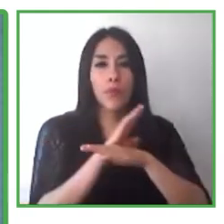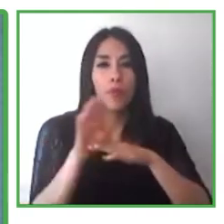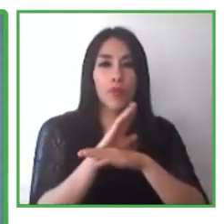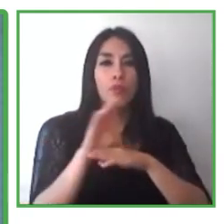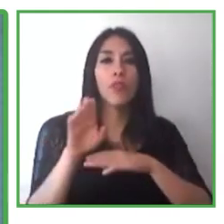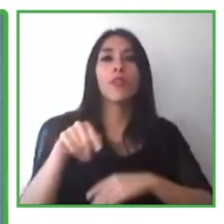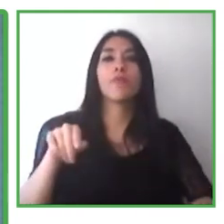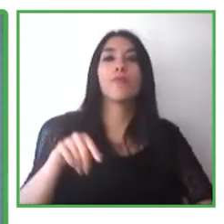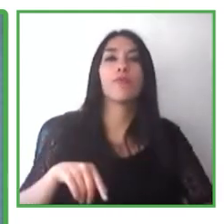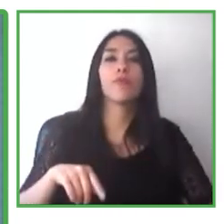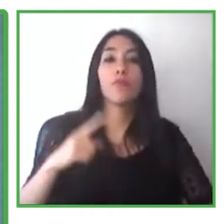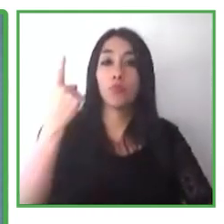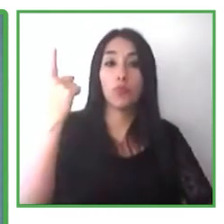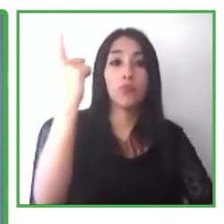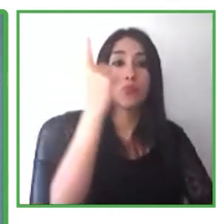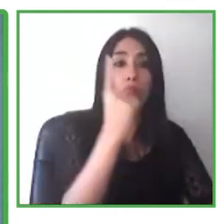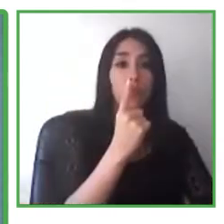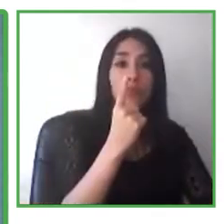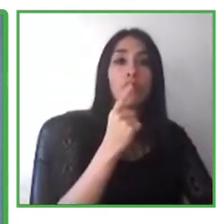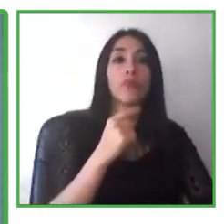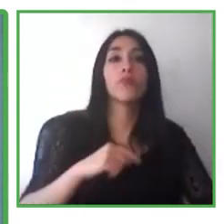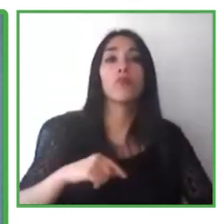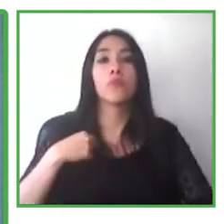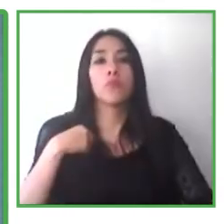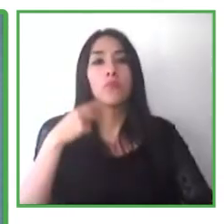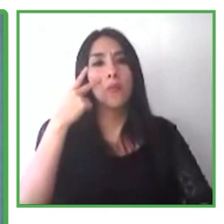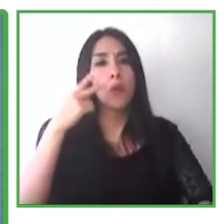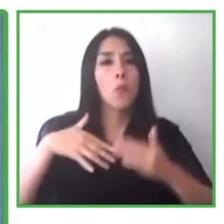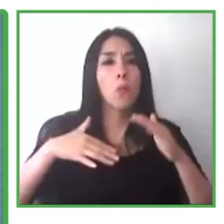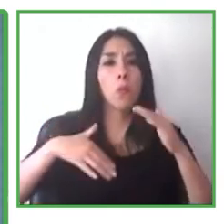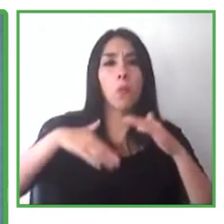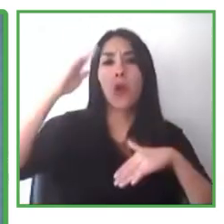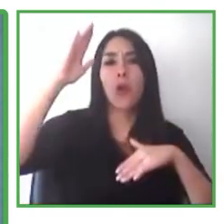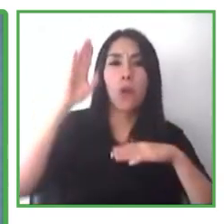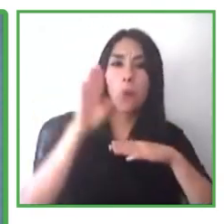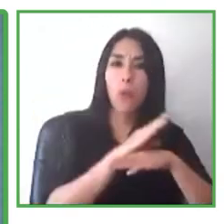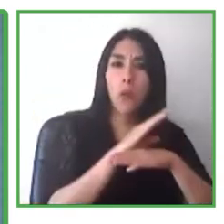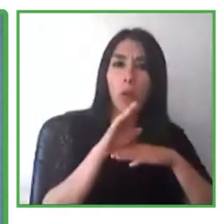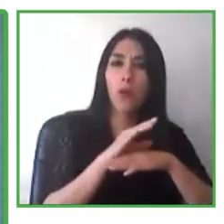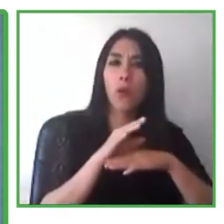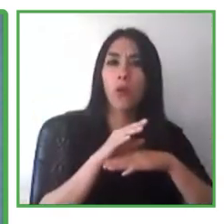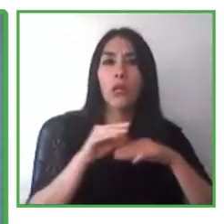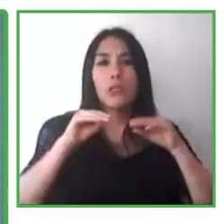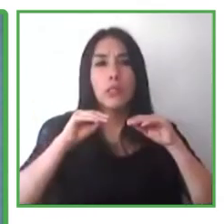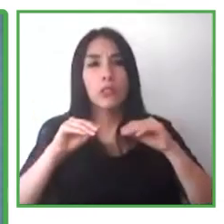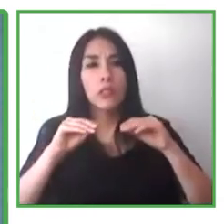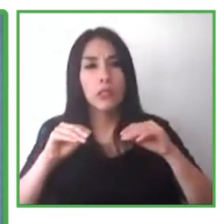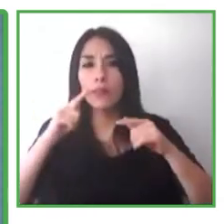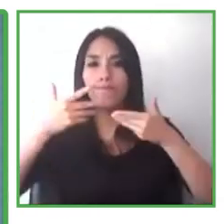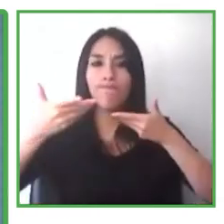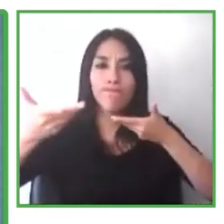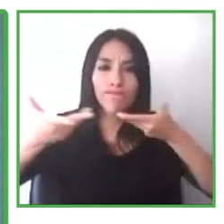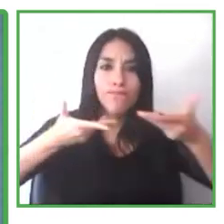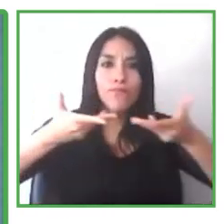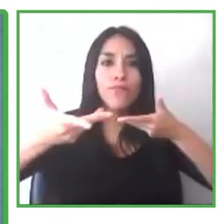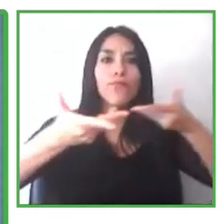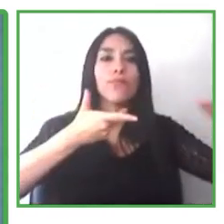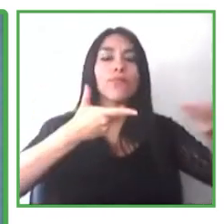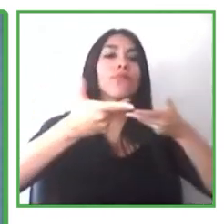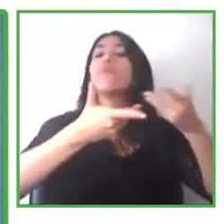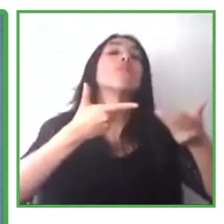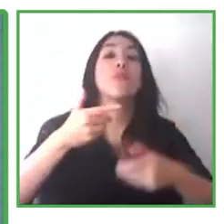y solo enviamos a la mayoría de empresas en general. Bueno, esto por lo general las otras empresas lo descartarían, pero nosotros igual los invitamos para